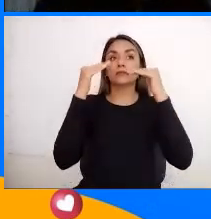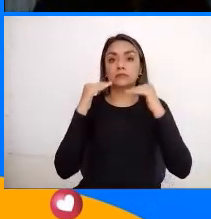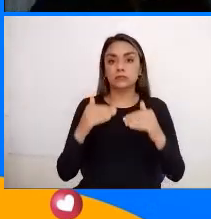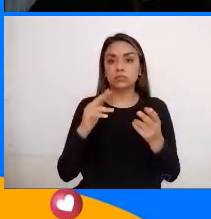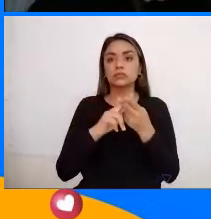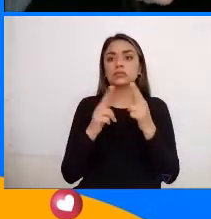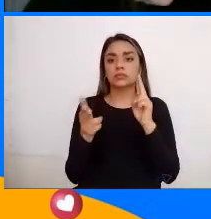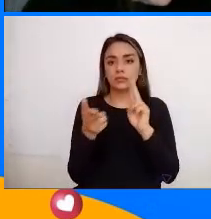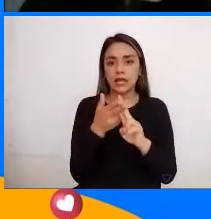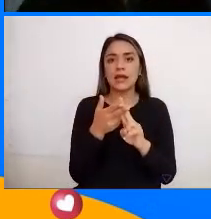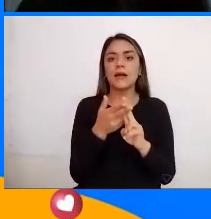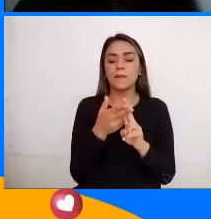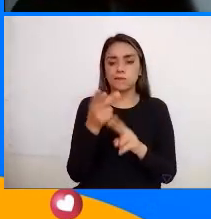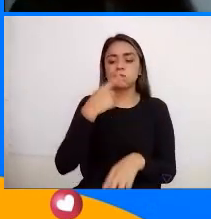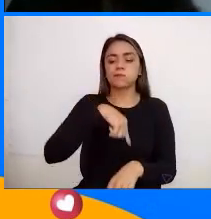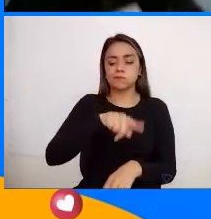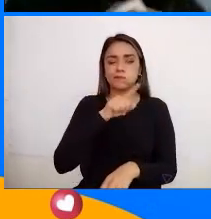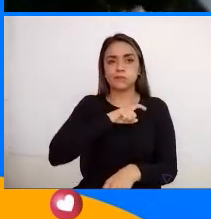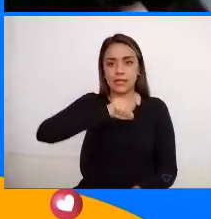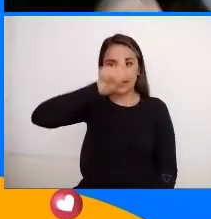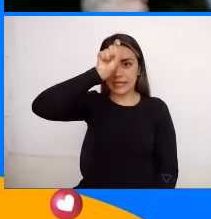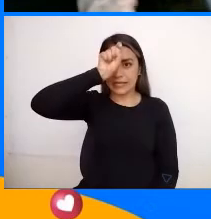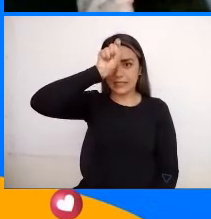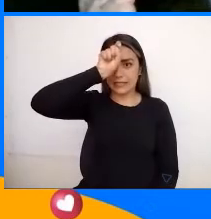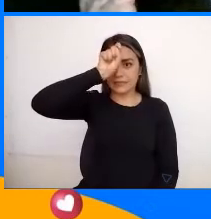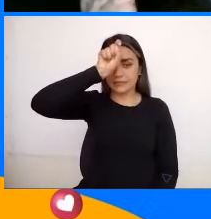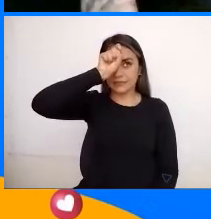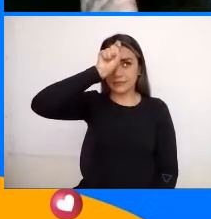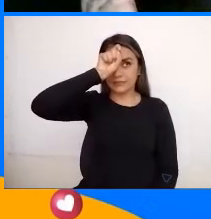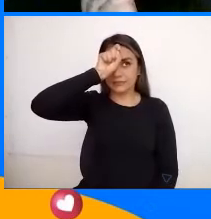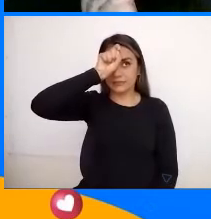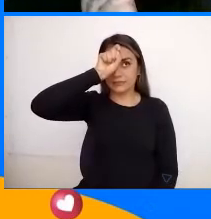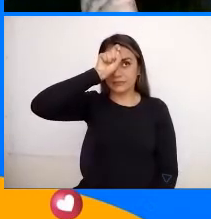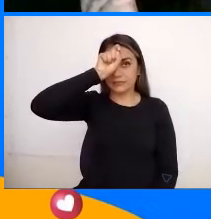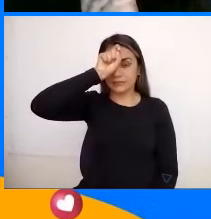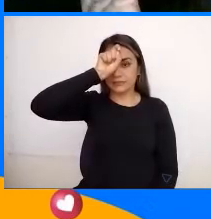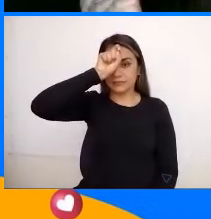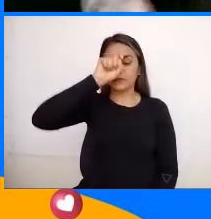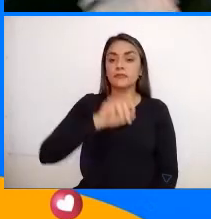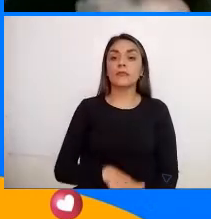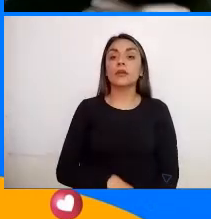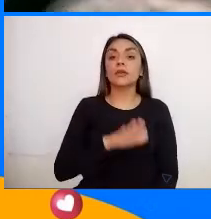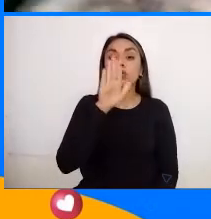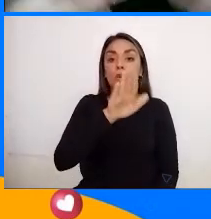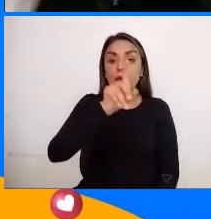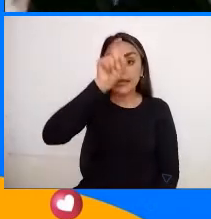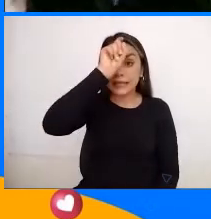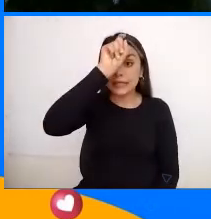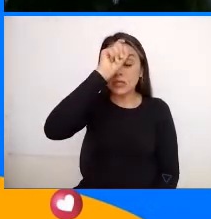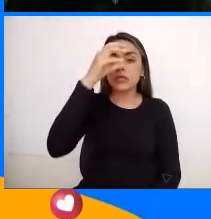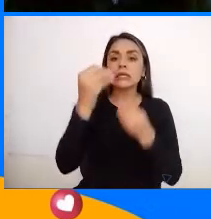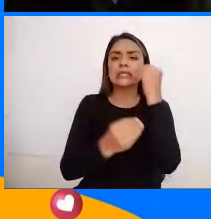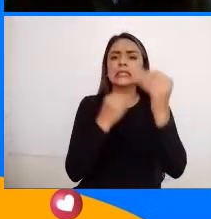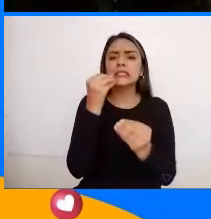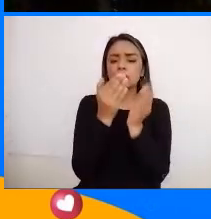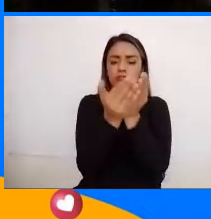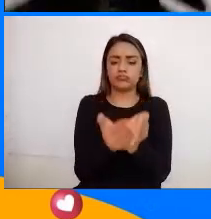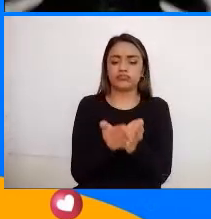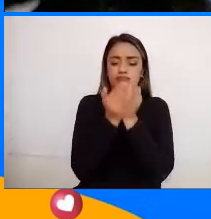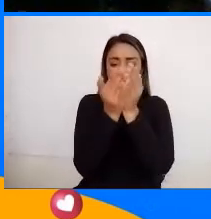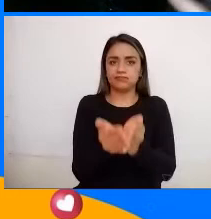amigos Los egipcios ¿Sí? Y los egipcios Hicieron las embarcaciones